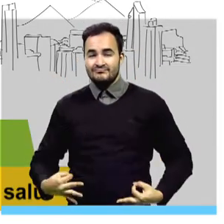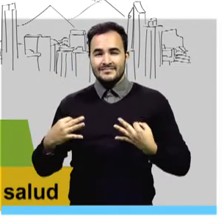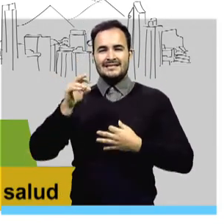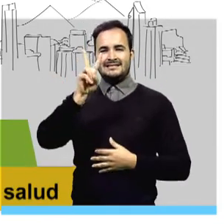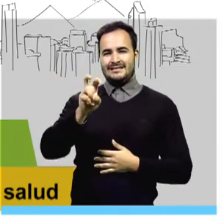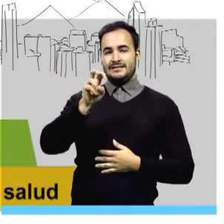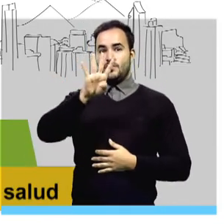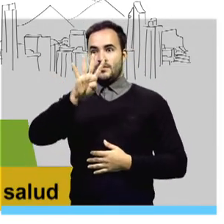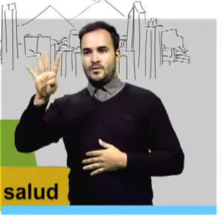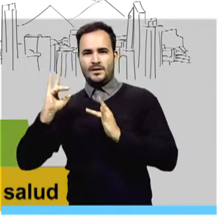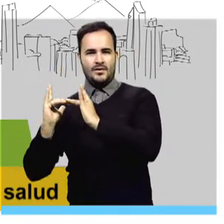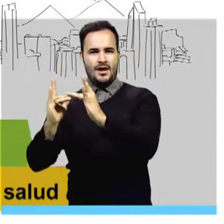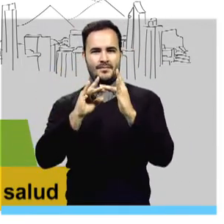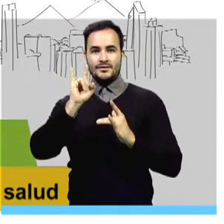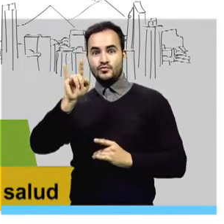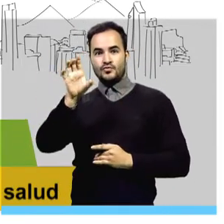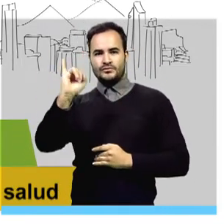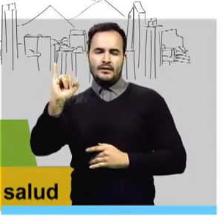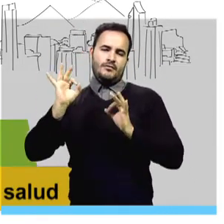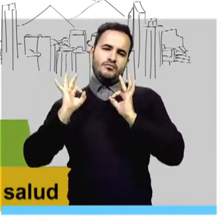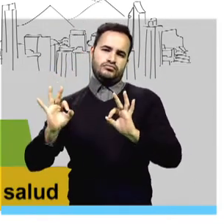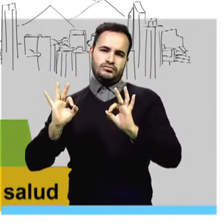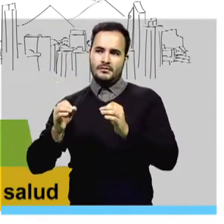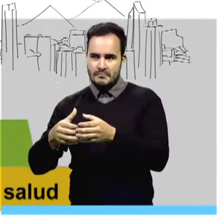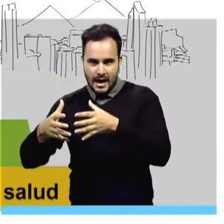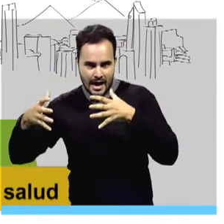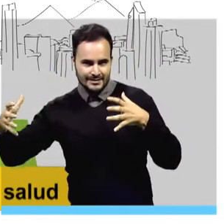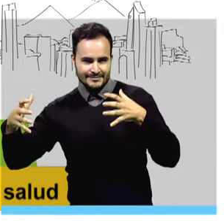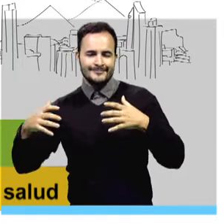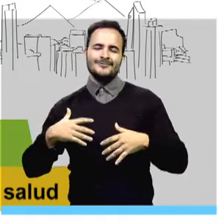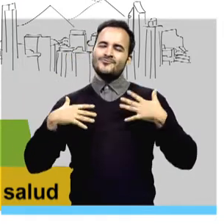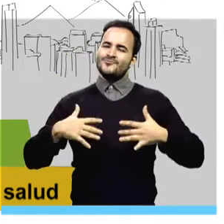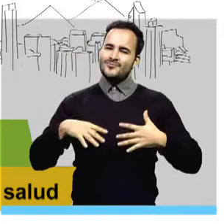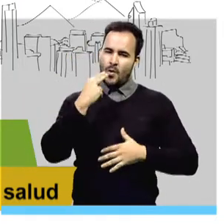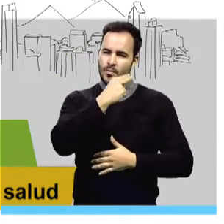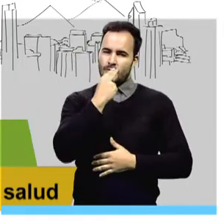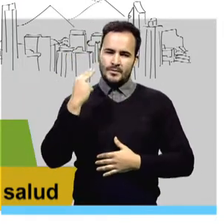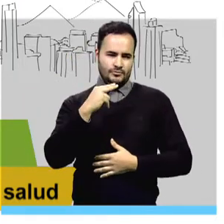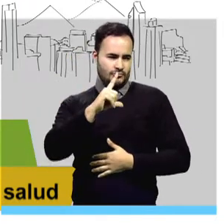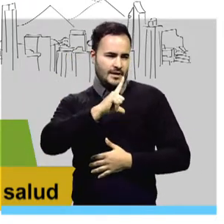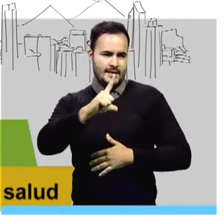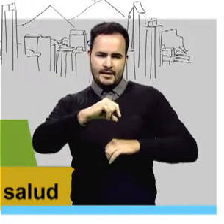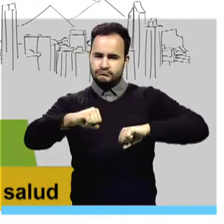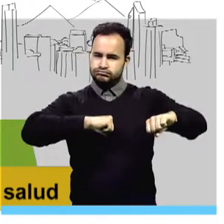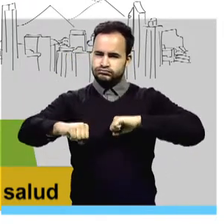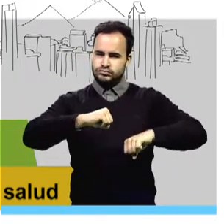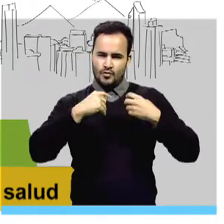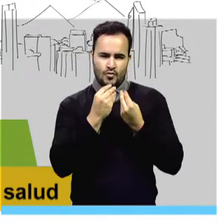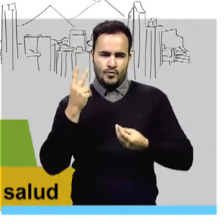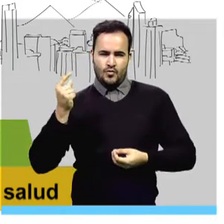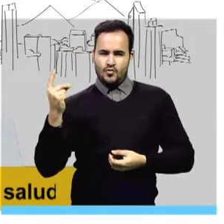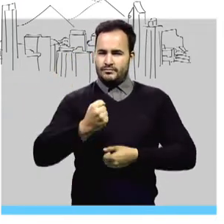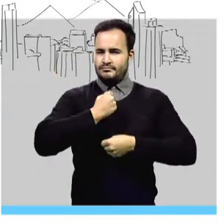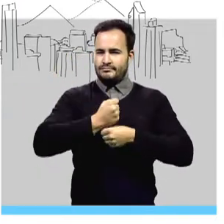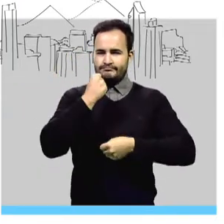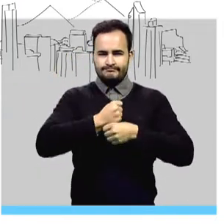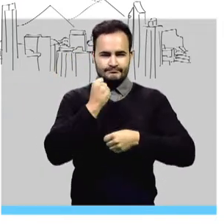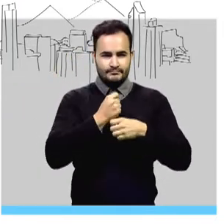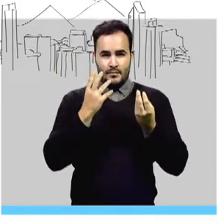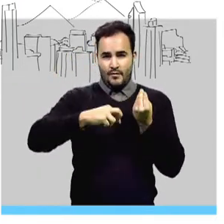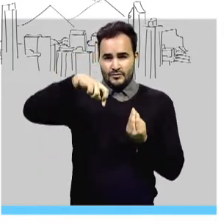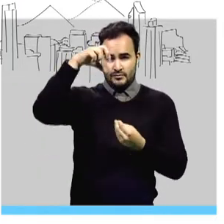con 744 camas de cuidados intensivos. Esto gracias al compromiso, al liderazgo de todo nuestro personal